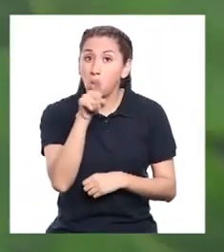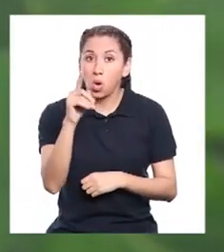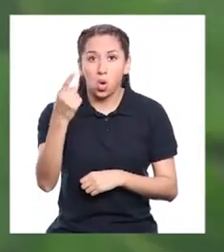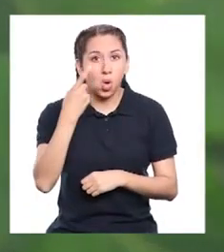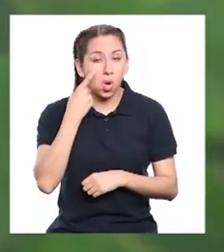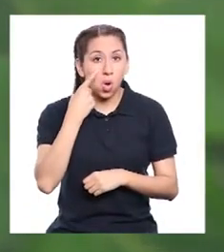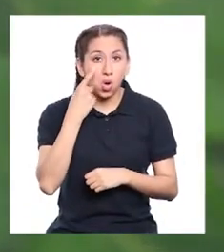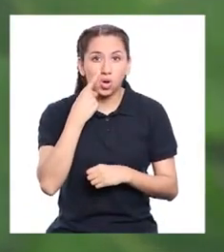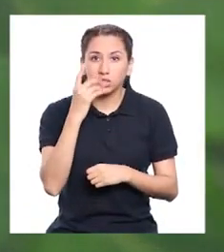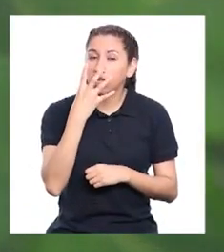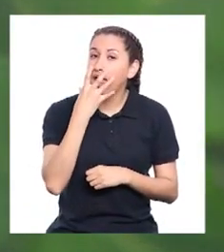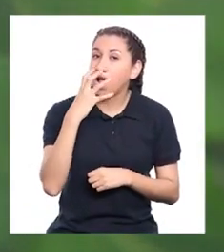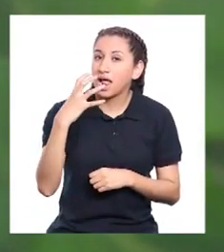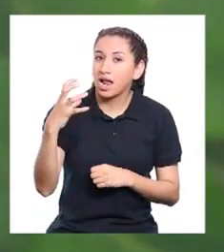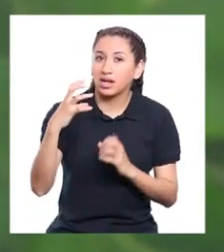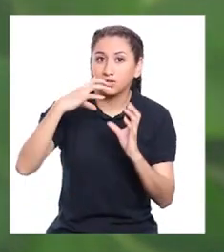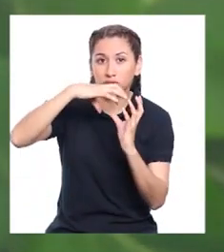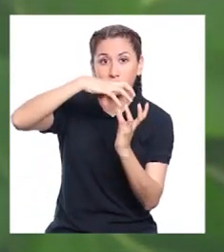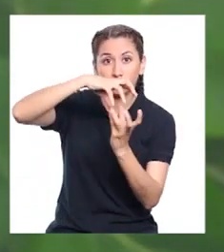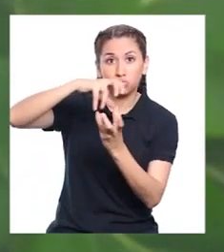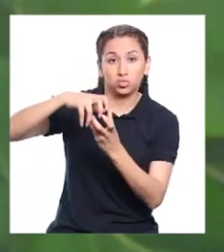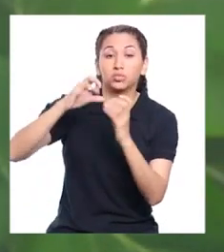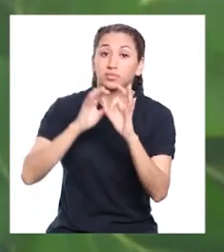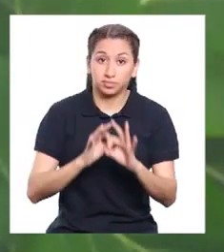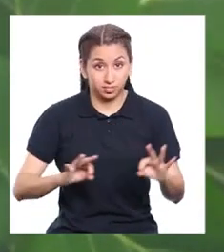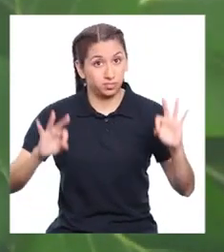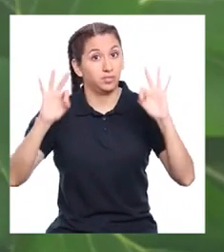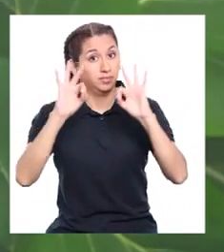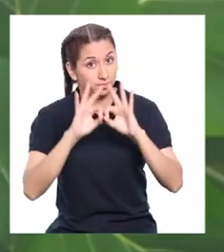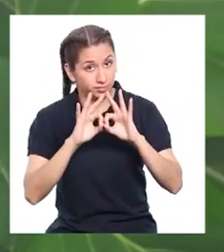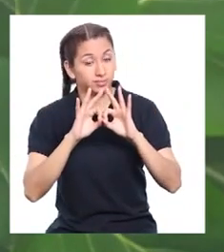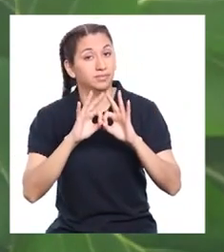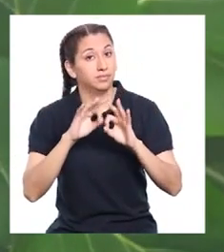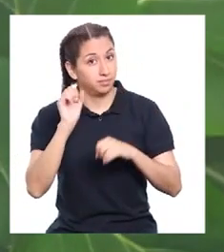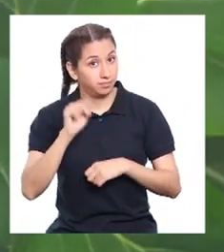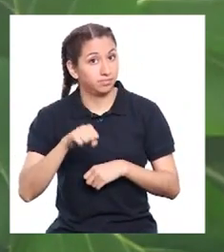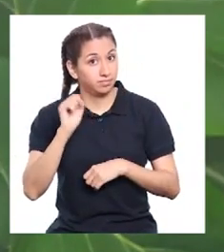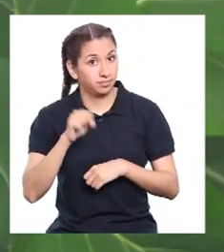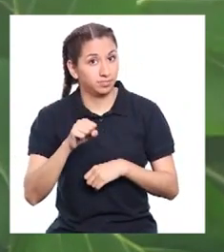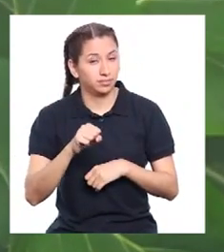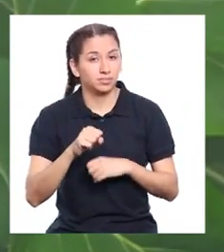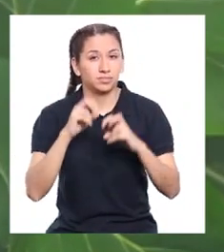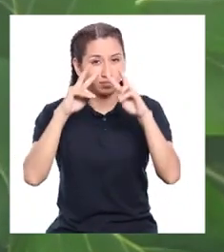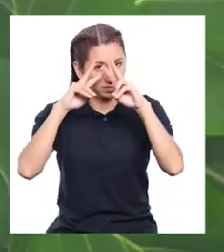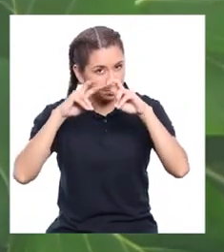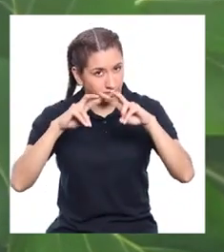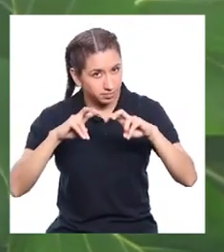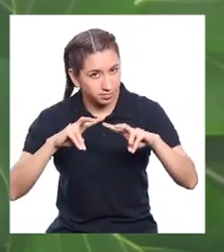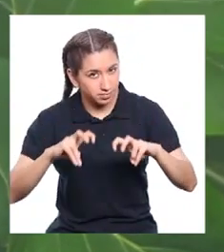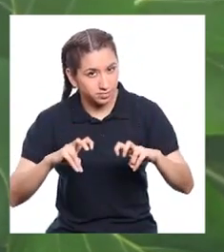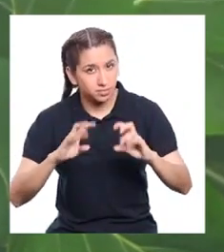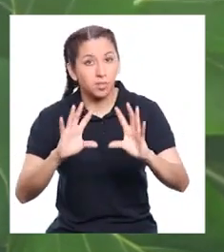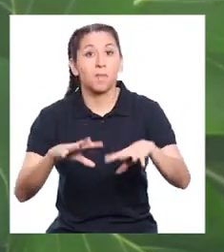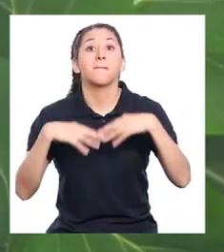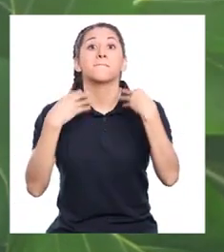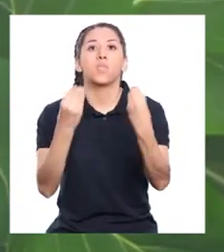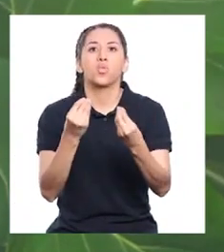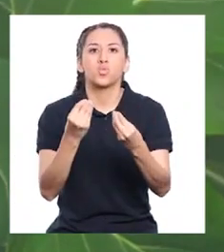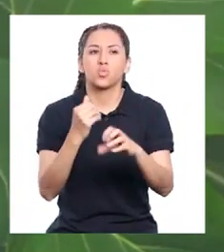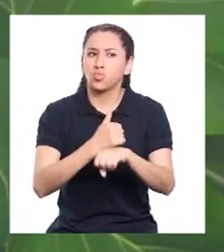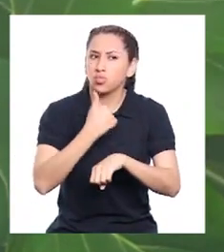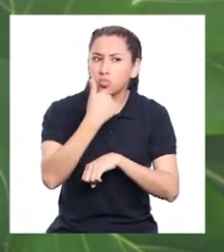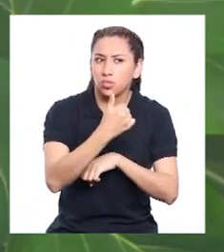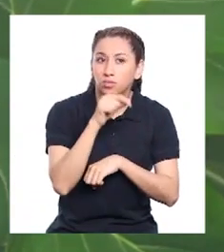Conocer el calentamiento global, muy importante es investigar por qué